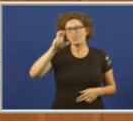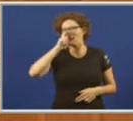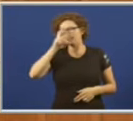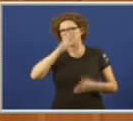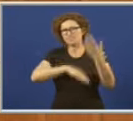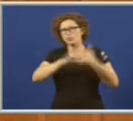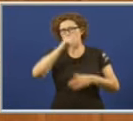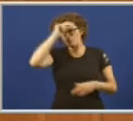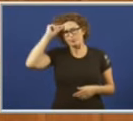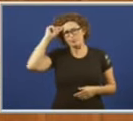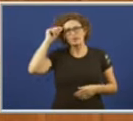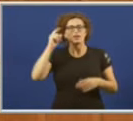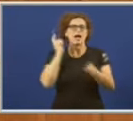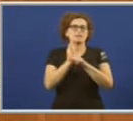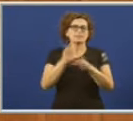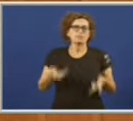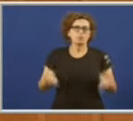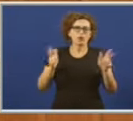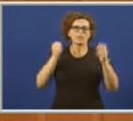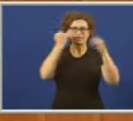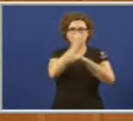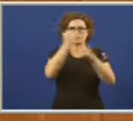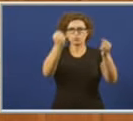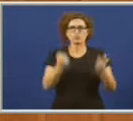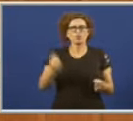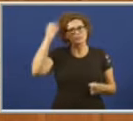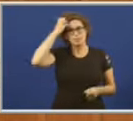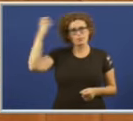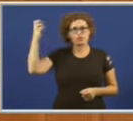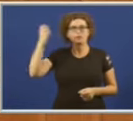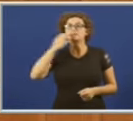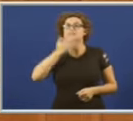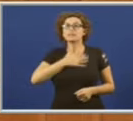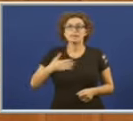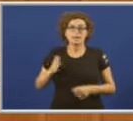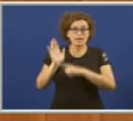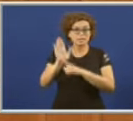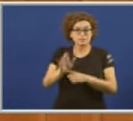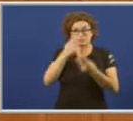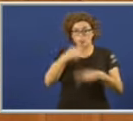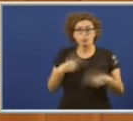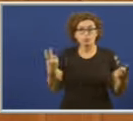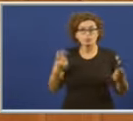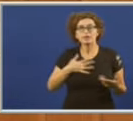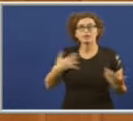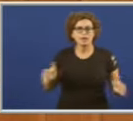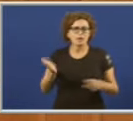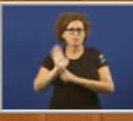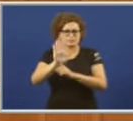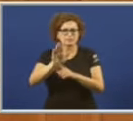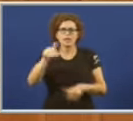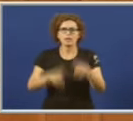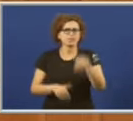reaccionarias e antidemocráticas institucións monárquicas que en queira ser representante público que se presente ás